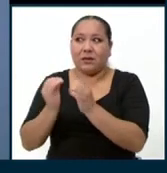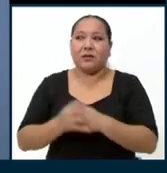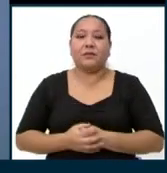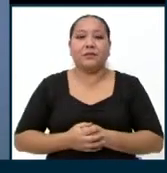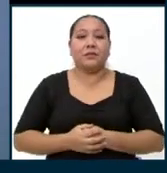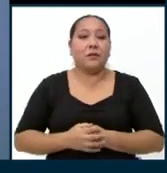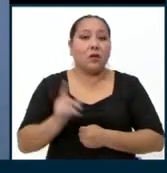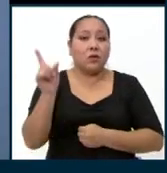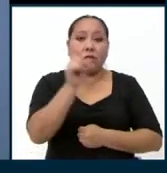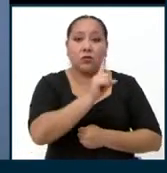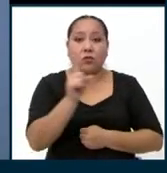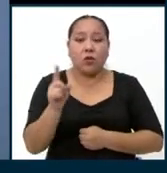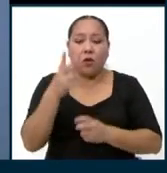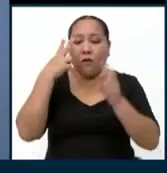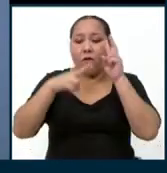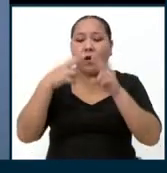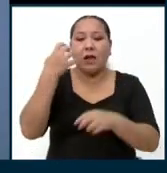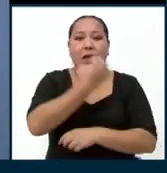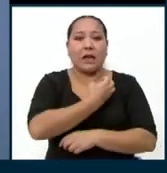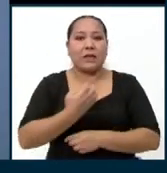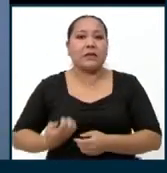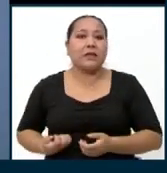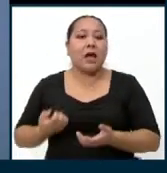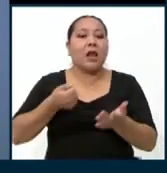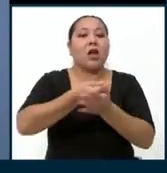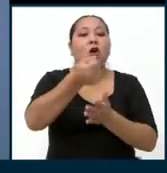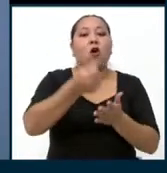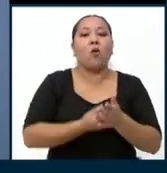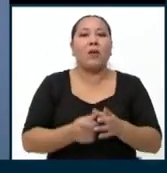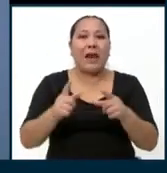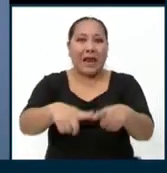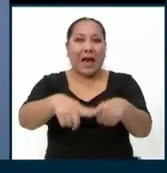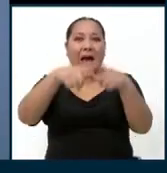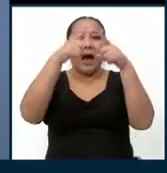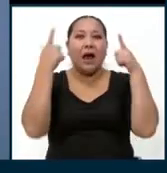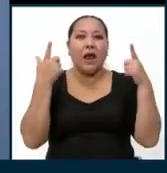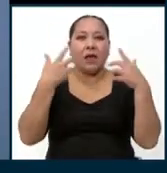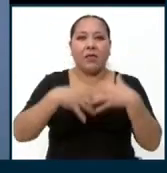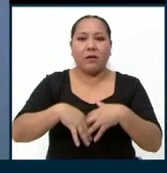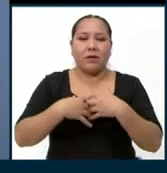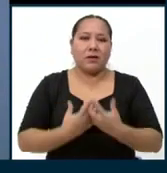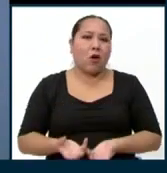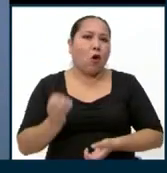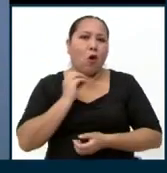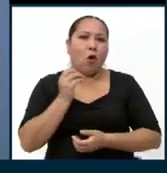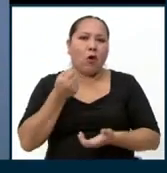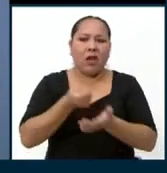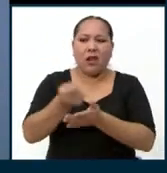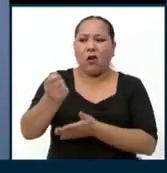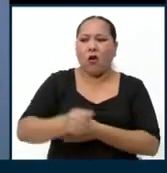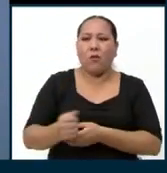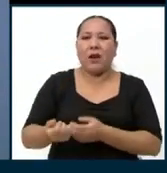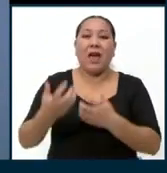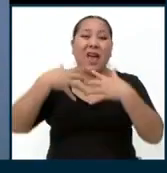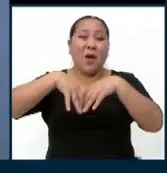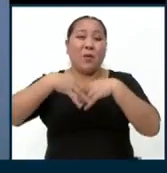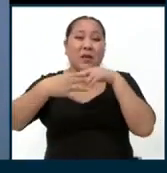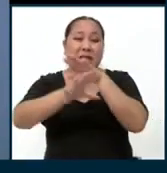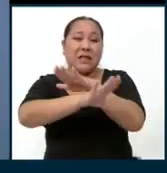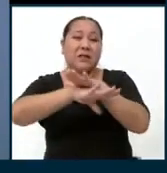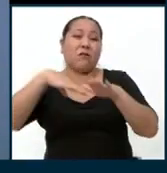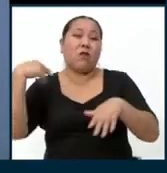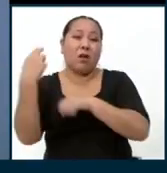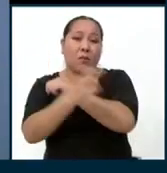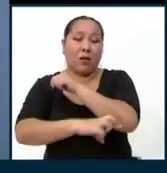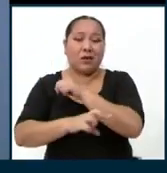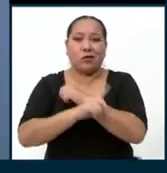Ya no ver que el Estado le compre a la gran empresa, o que le compre, peor aún, a empresas extranjeras, sino que le compre